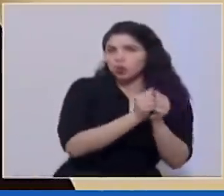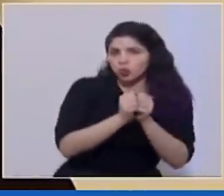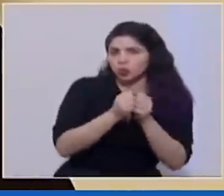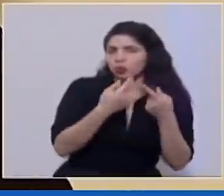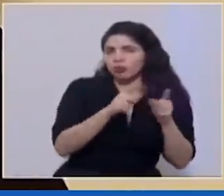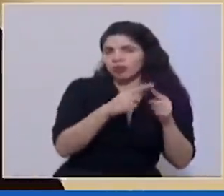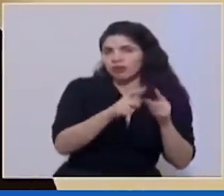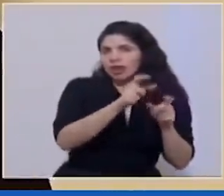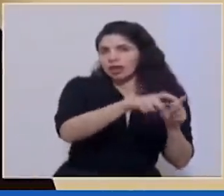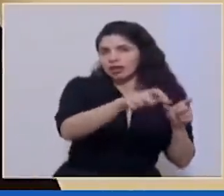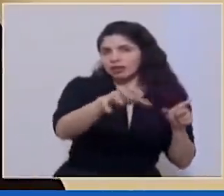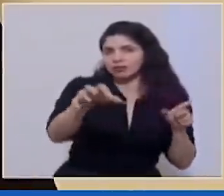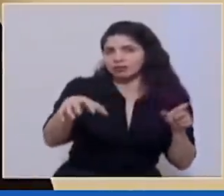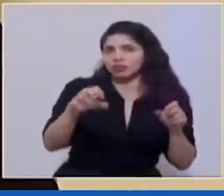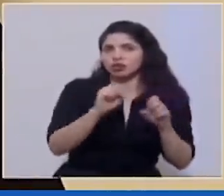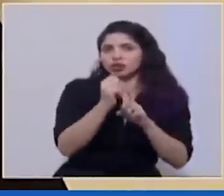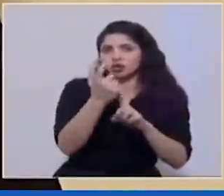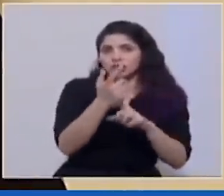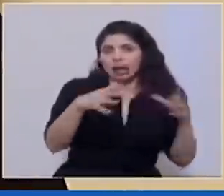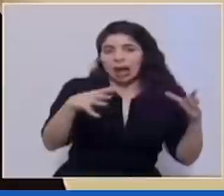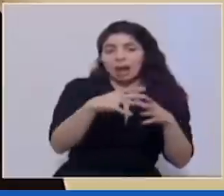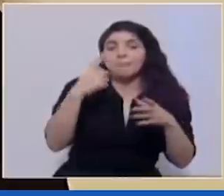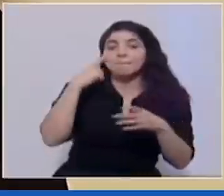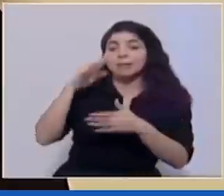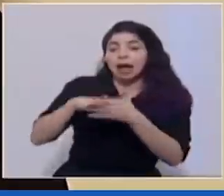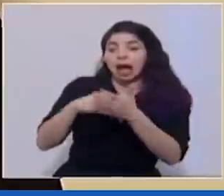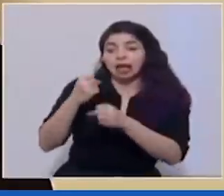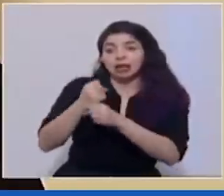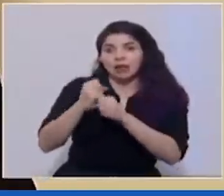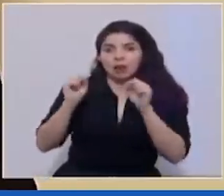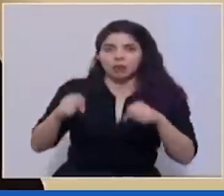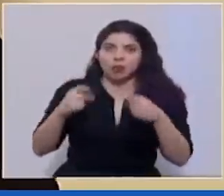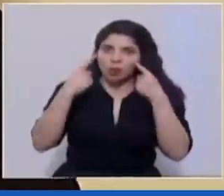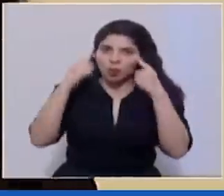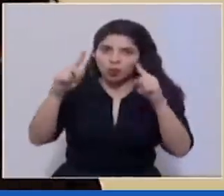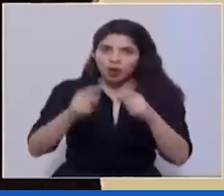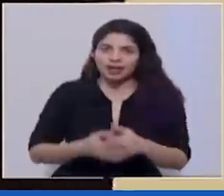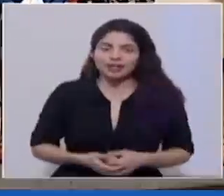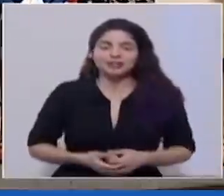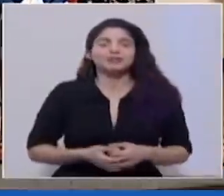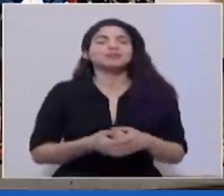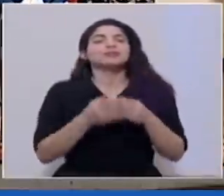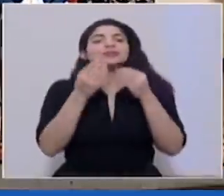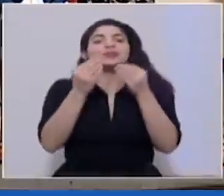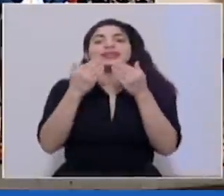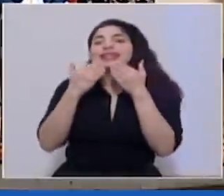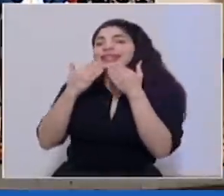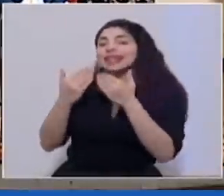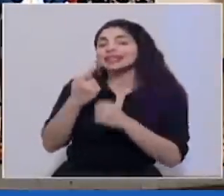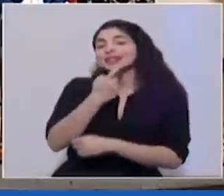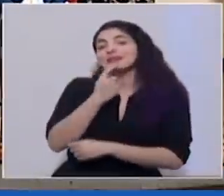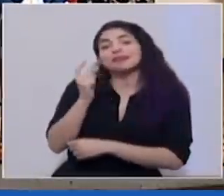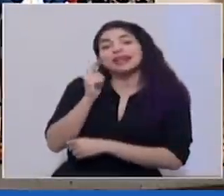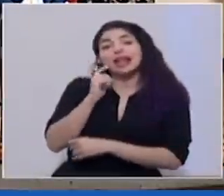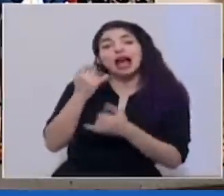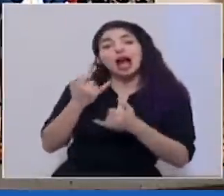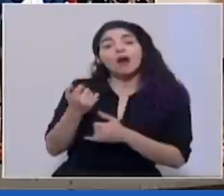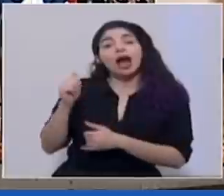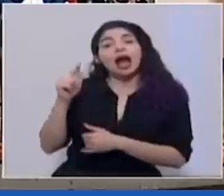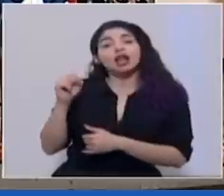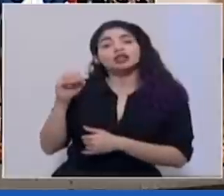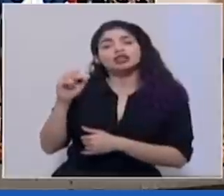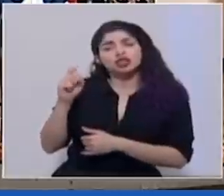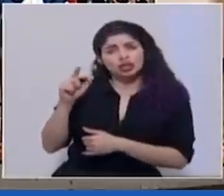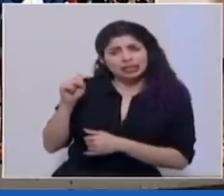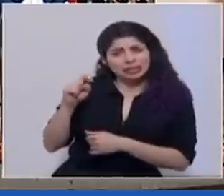actores sociales para hacer potable esa agenda de trabajo. Muchísimas gracias a doña Pilar Alonso Solís iba a